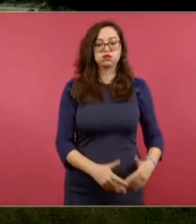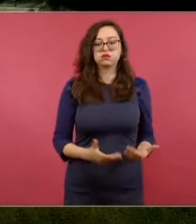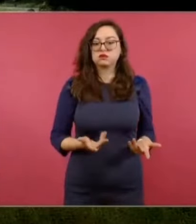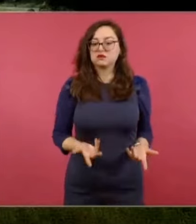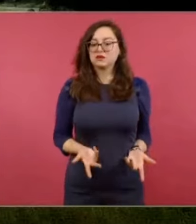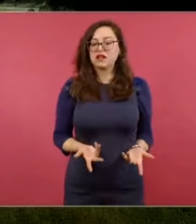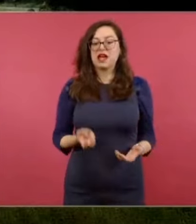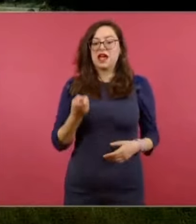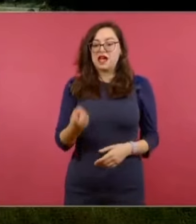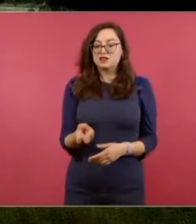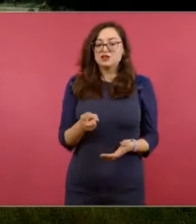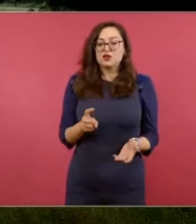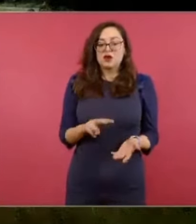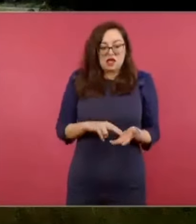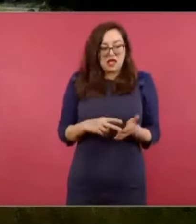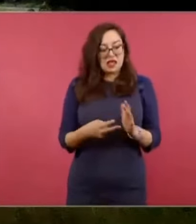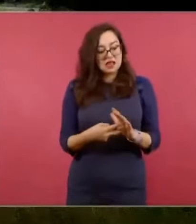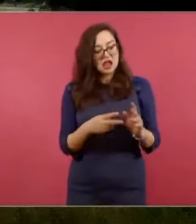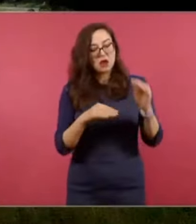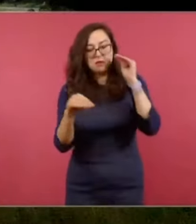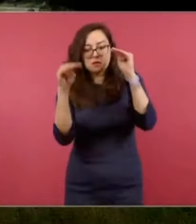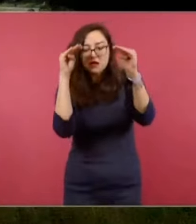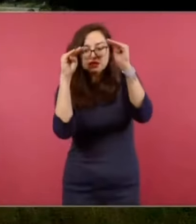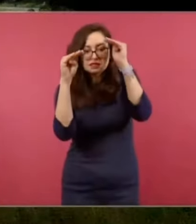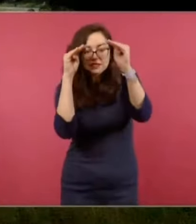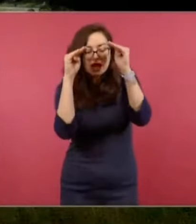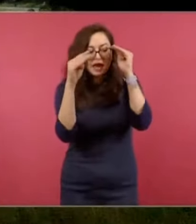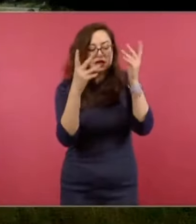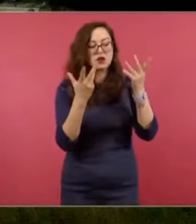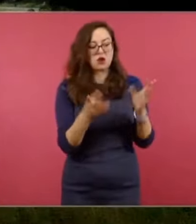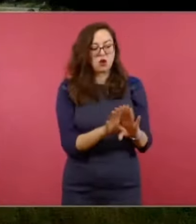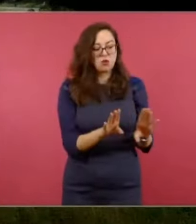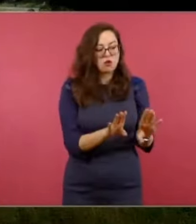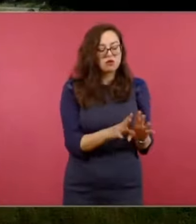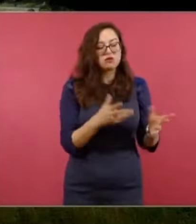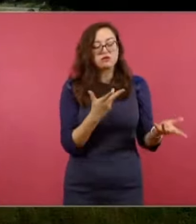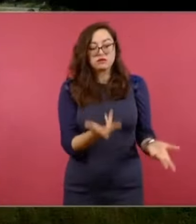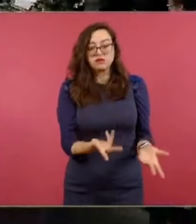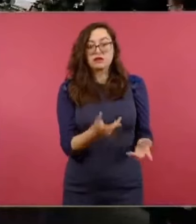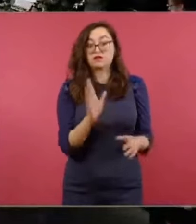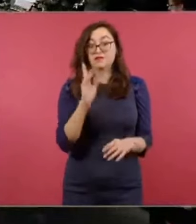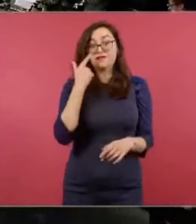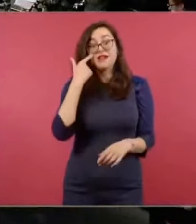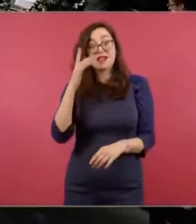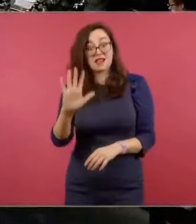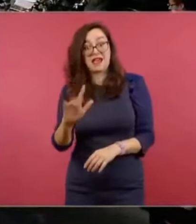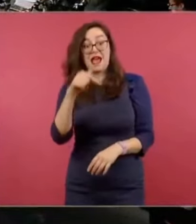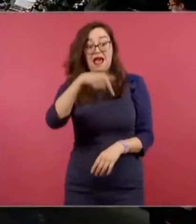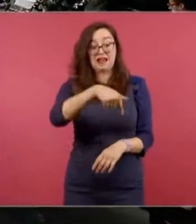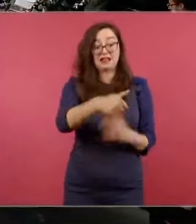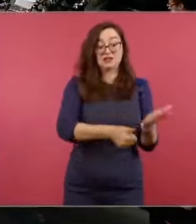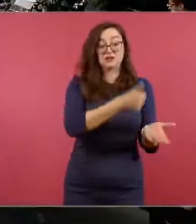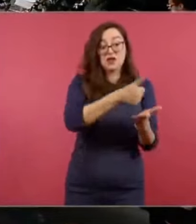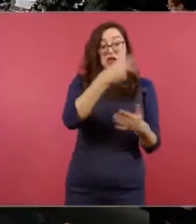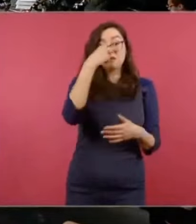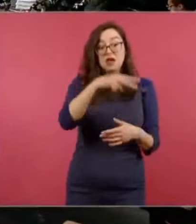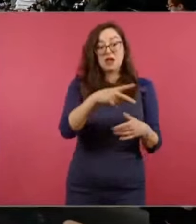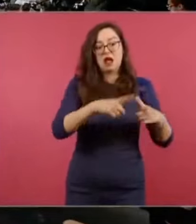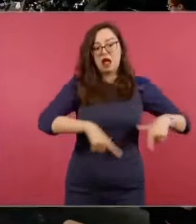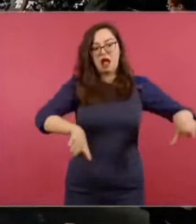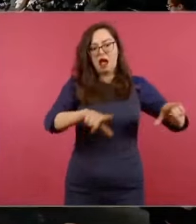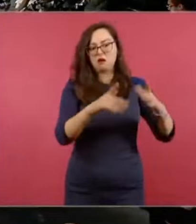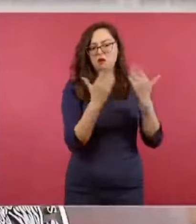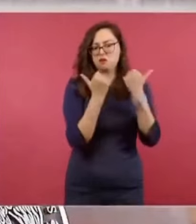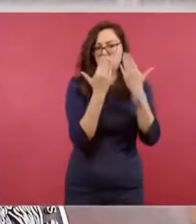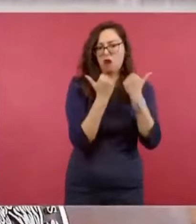para eso. Entonces, ir a desecar un lago, que eso generó efectos, o sea, esa desecación que